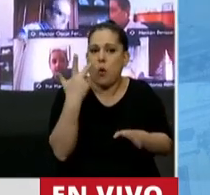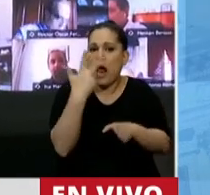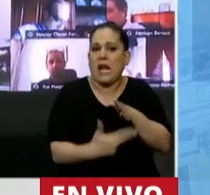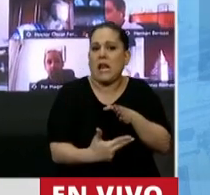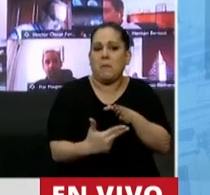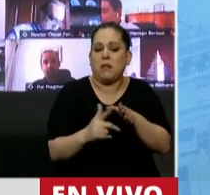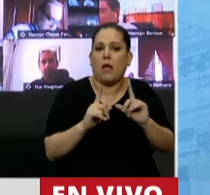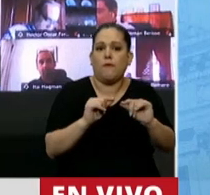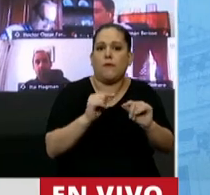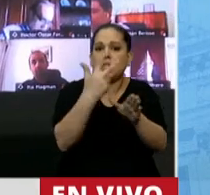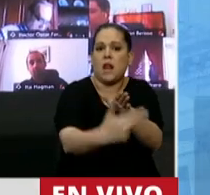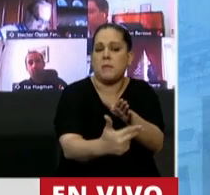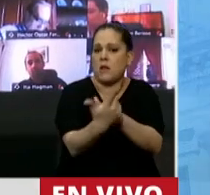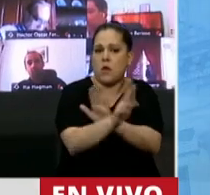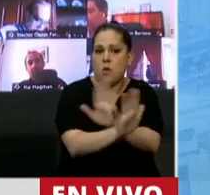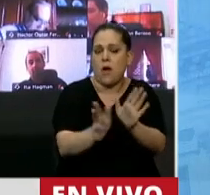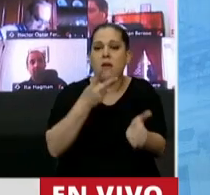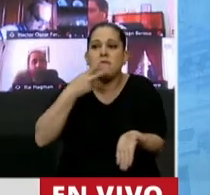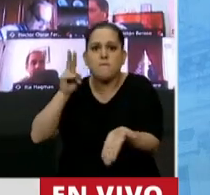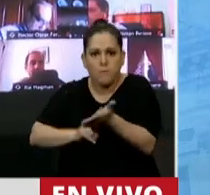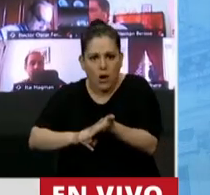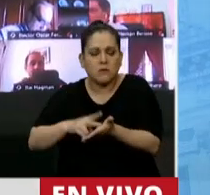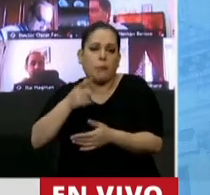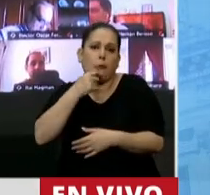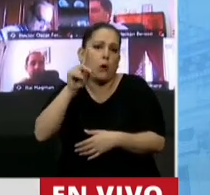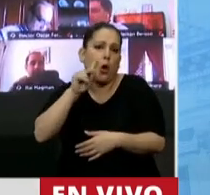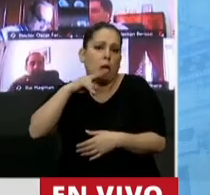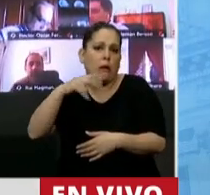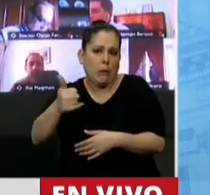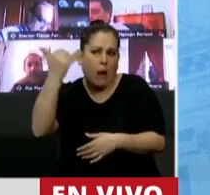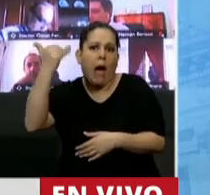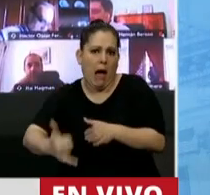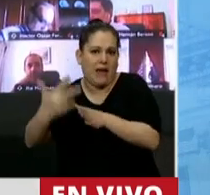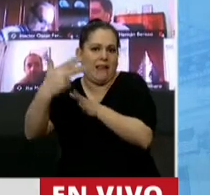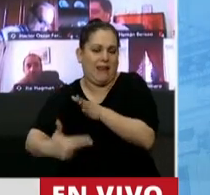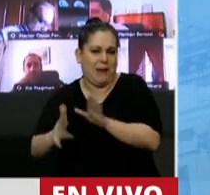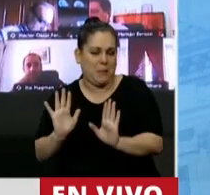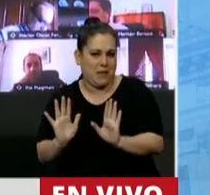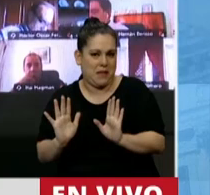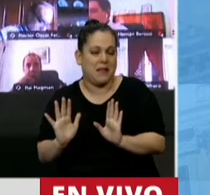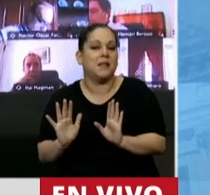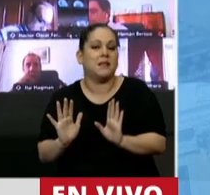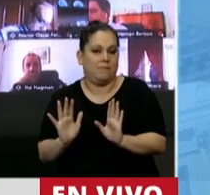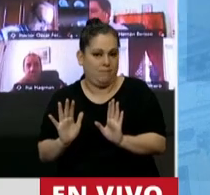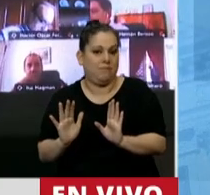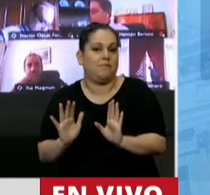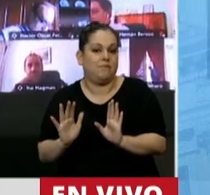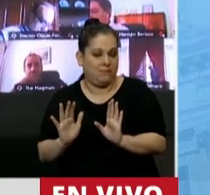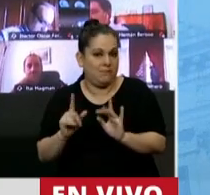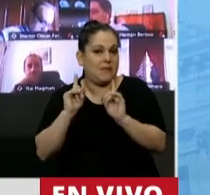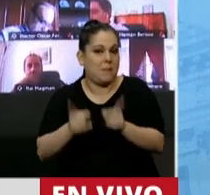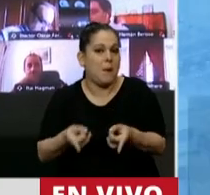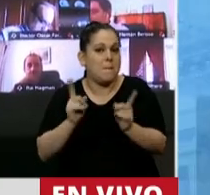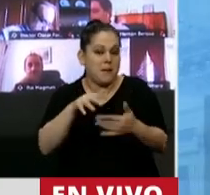de vigencia, como sí tiene los impuestos ordinarios, como el IVA, por ejemplo. Pero, por si fuera poco, el